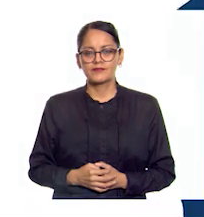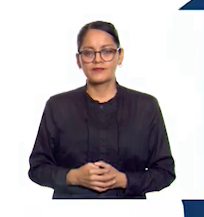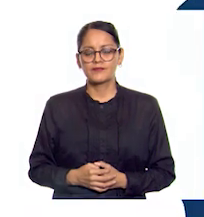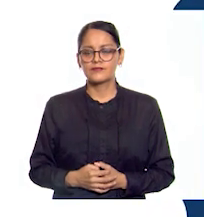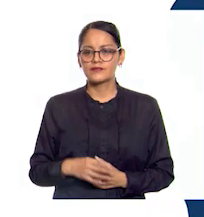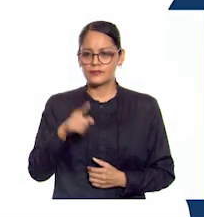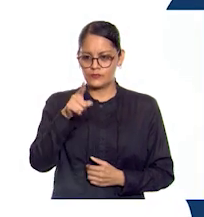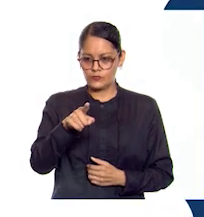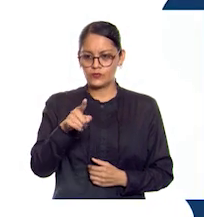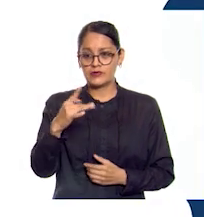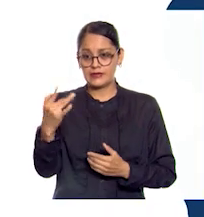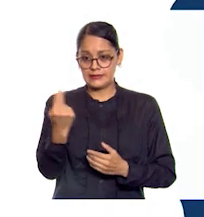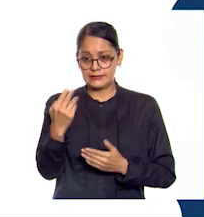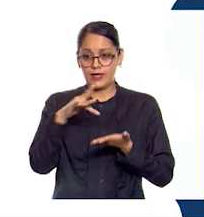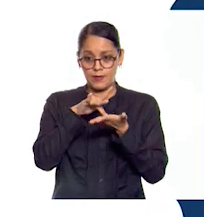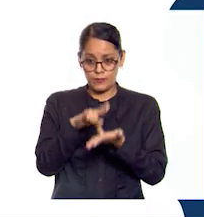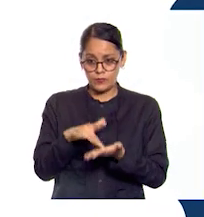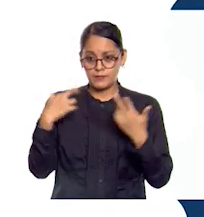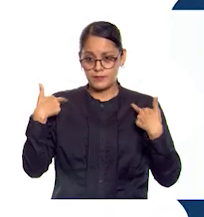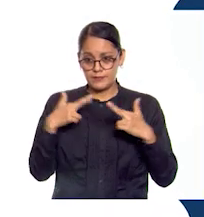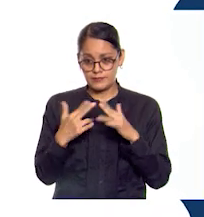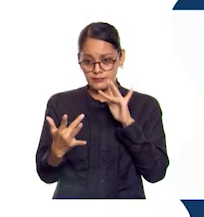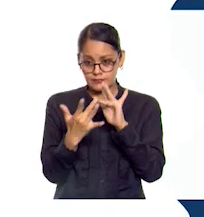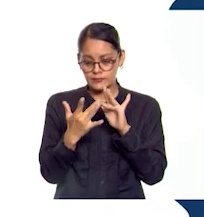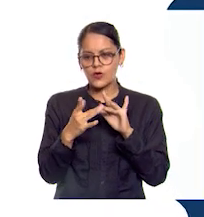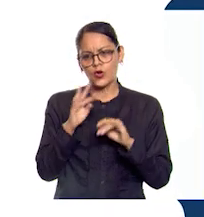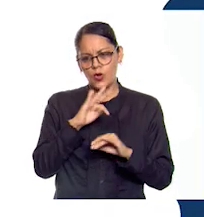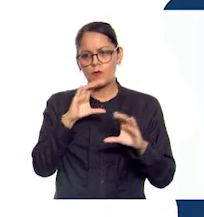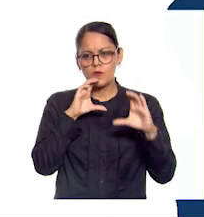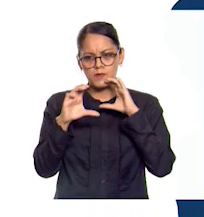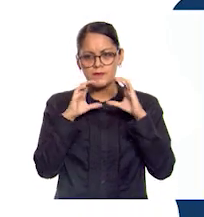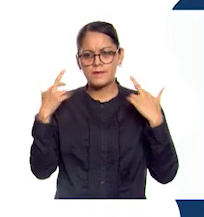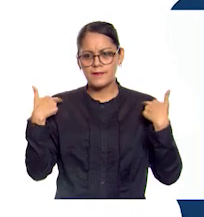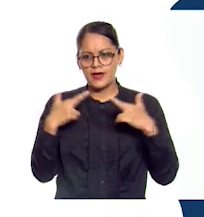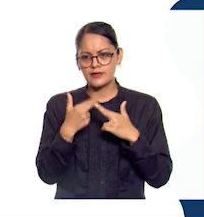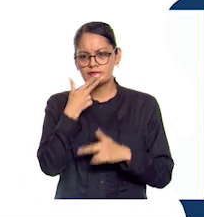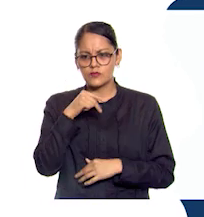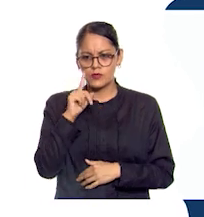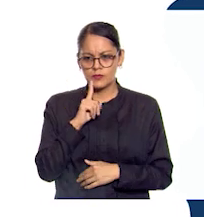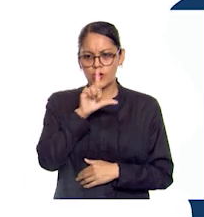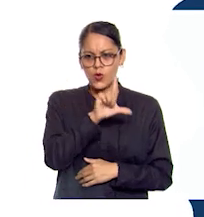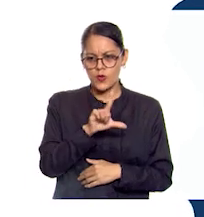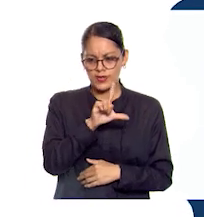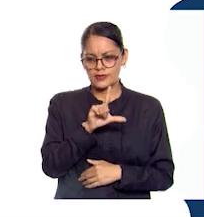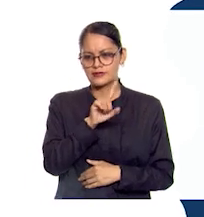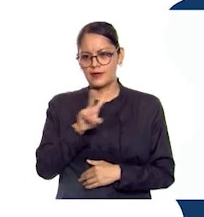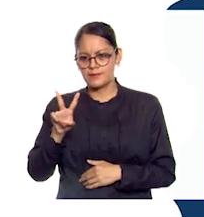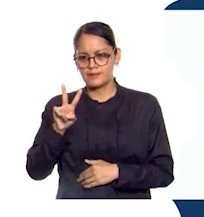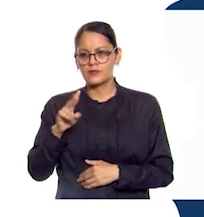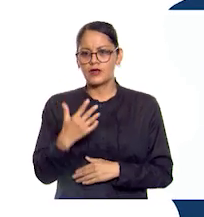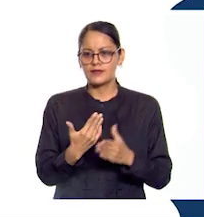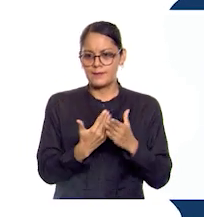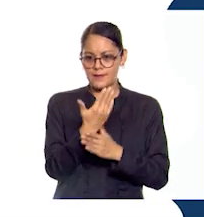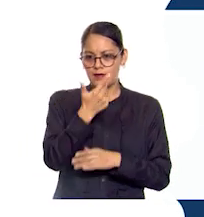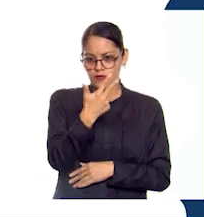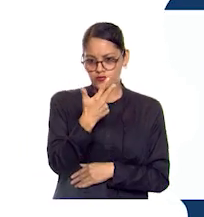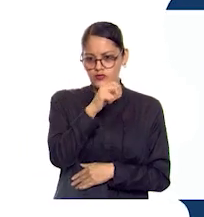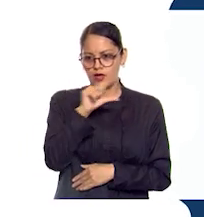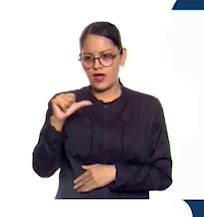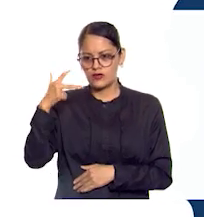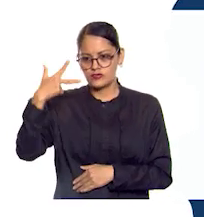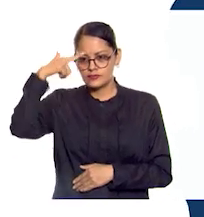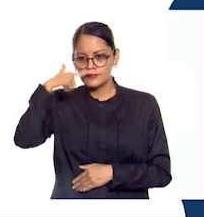para solicitar apoyo pedagógico, comunícate con maestras y maestros de lunes a viernes de 8 a 20 horas al